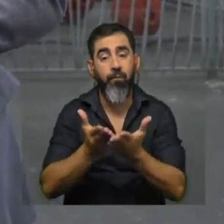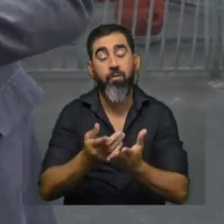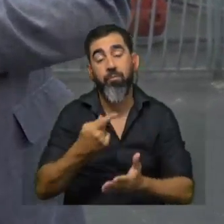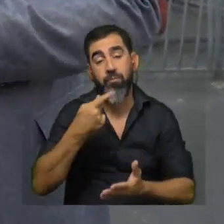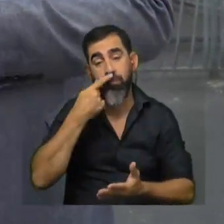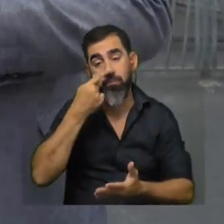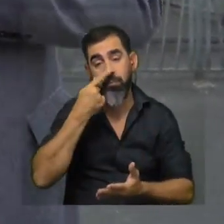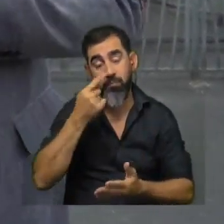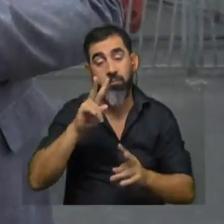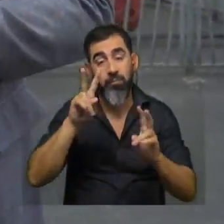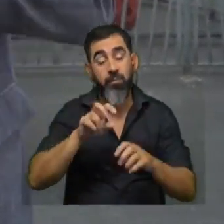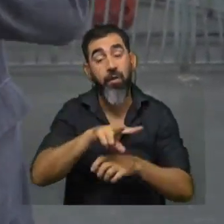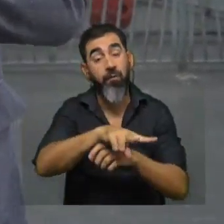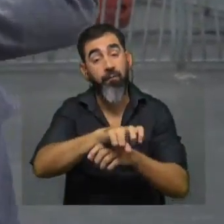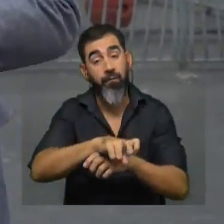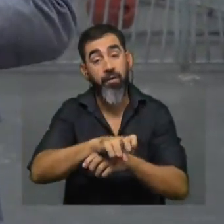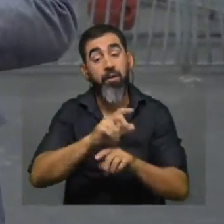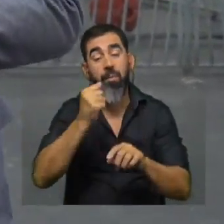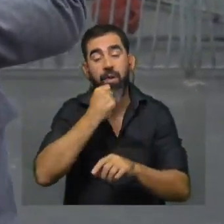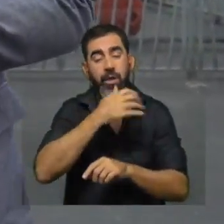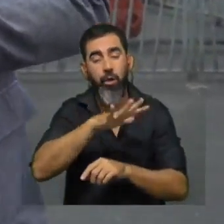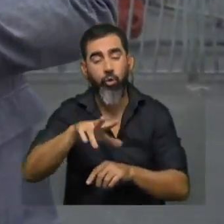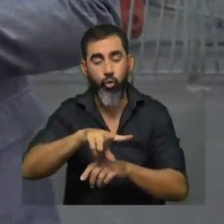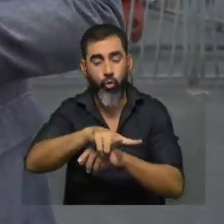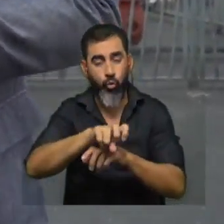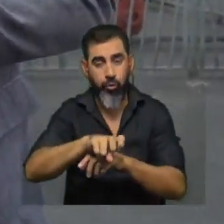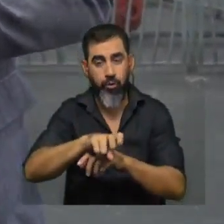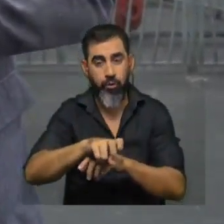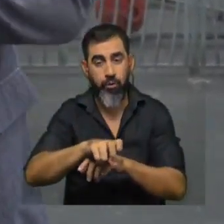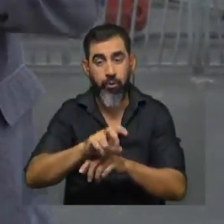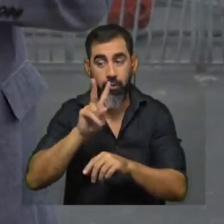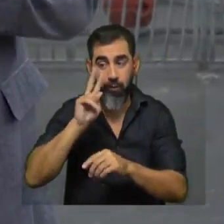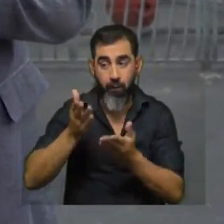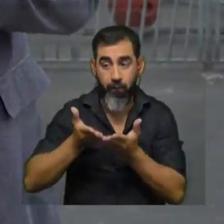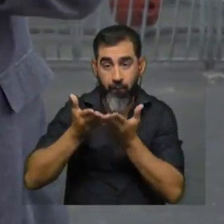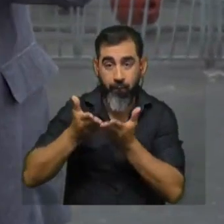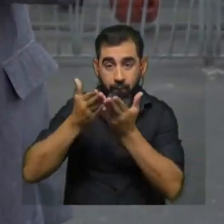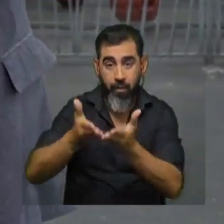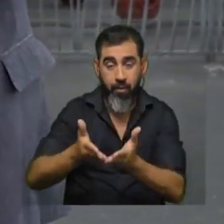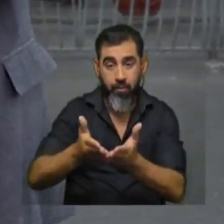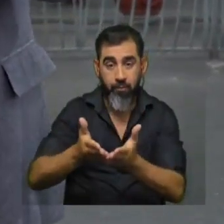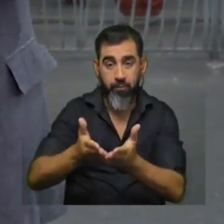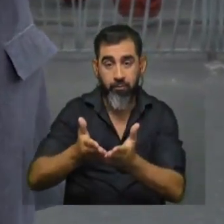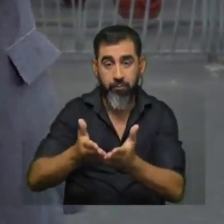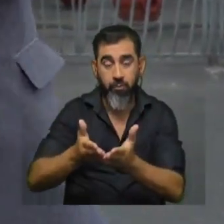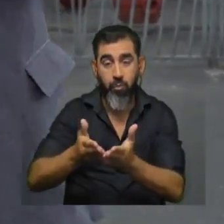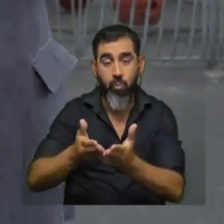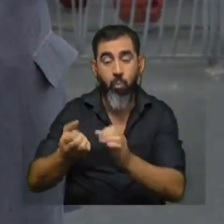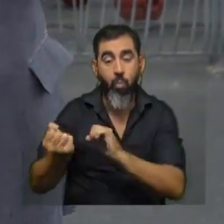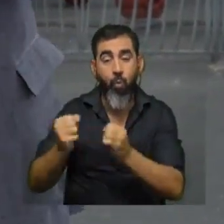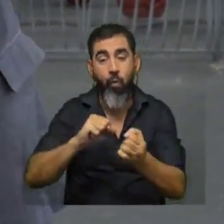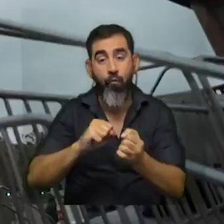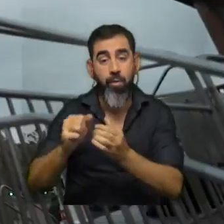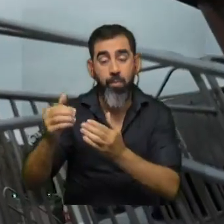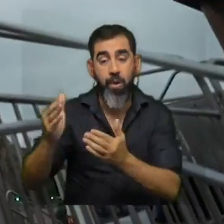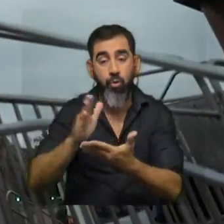interesante que tiene que ver con física y con la historia de la física si uno mira el barco pirata uno va ver que empieza a oscilar desde una posición central